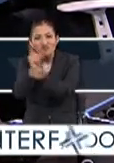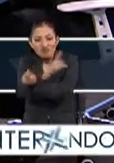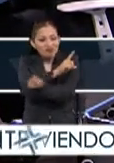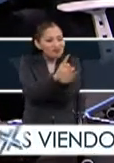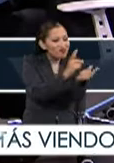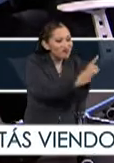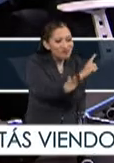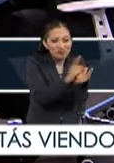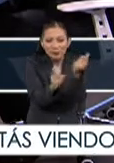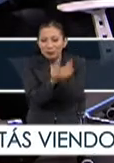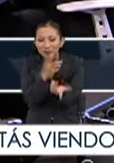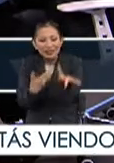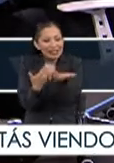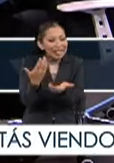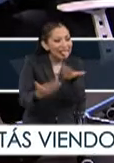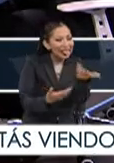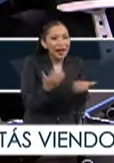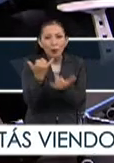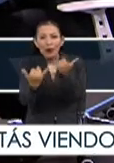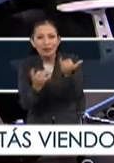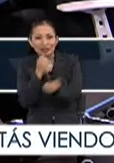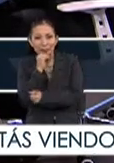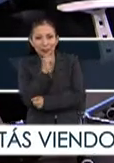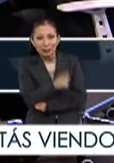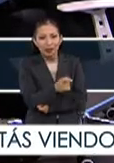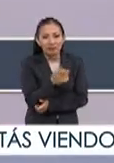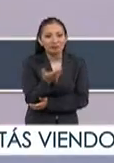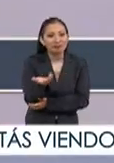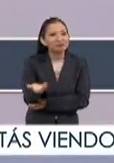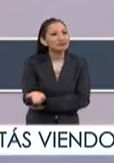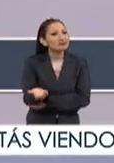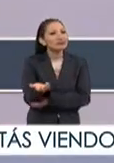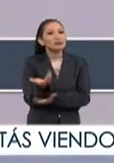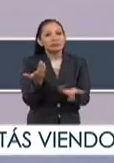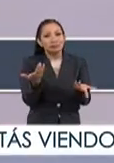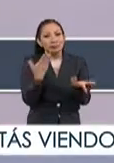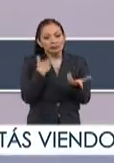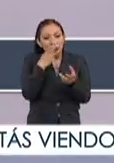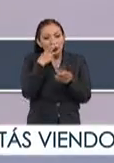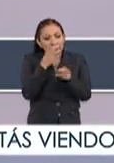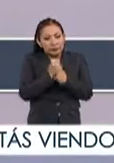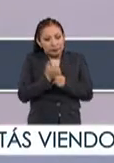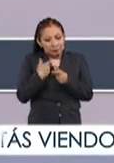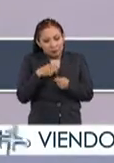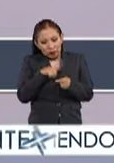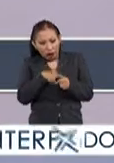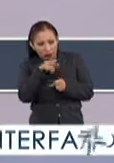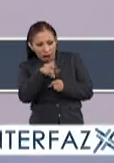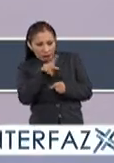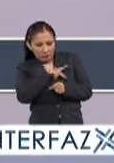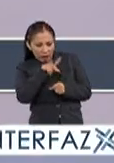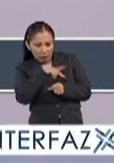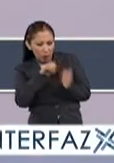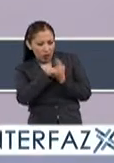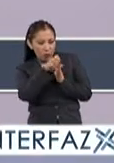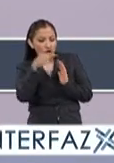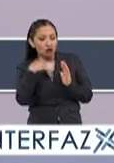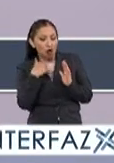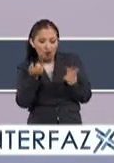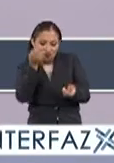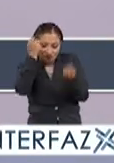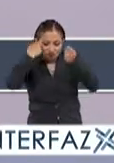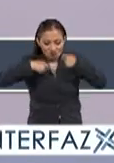de juegos, pero también un poco de apropiarse de personalidades que no son mías. A lo mejor yo voy a